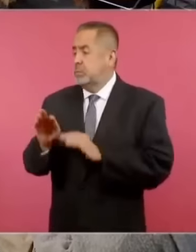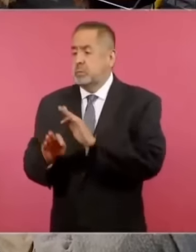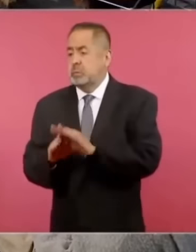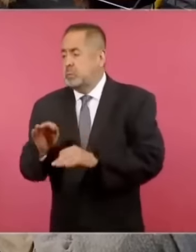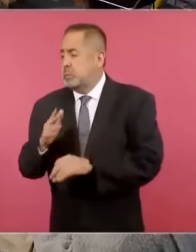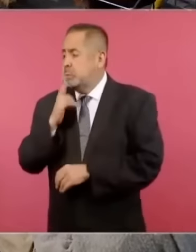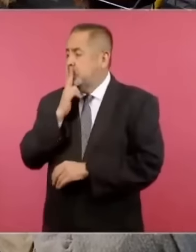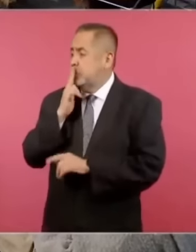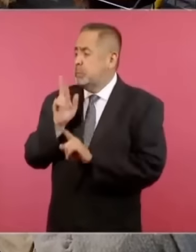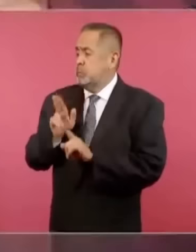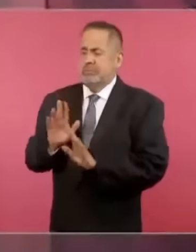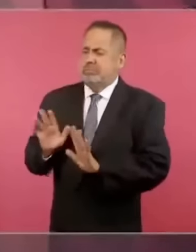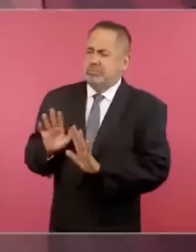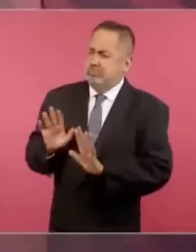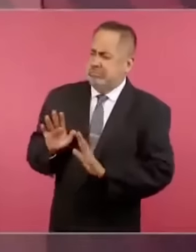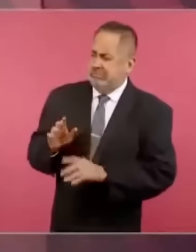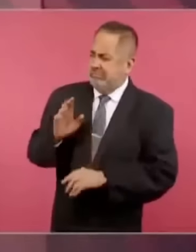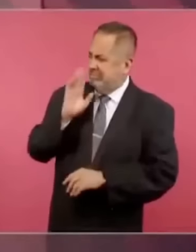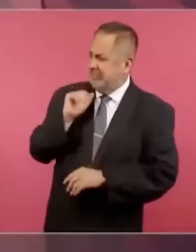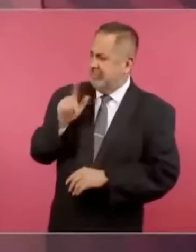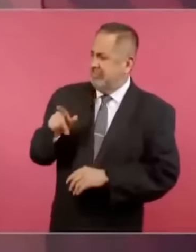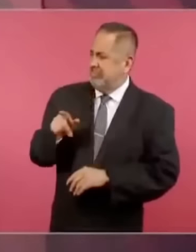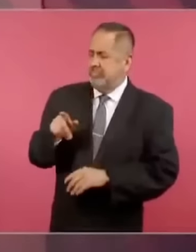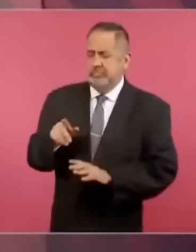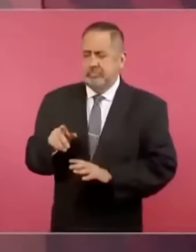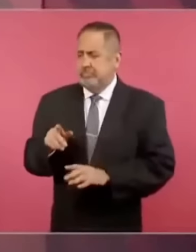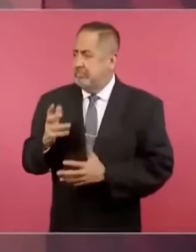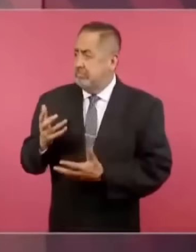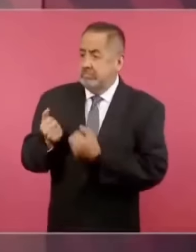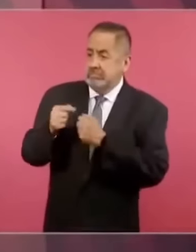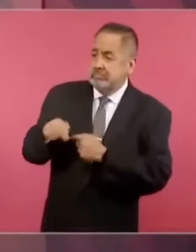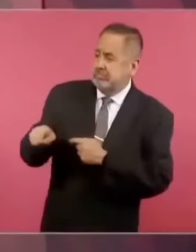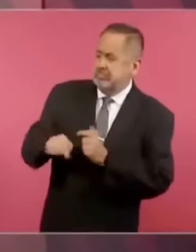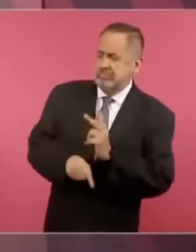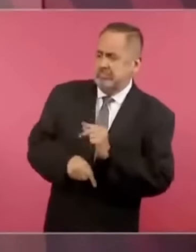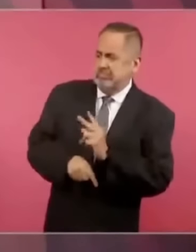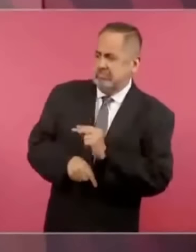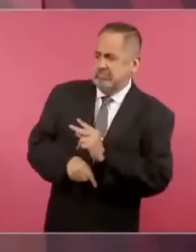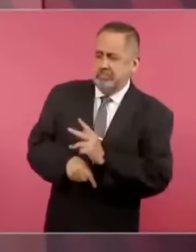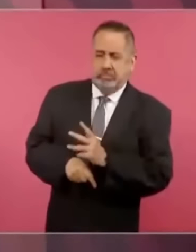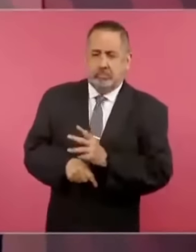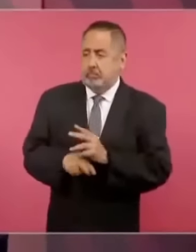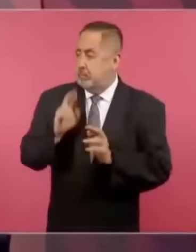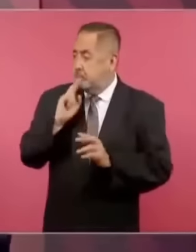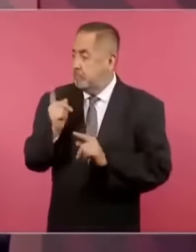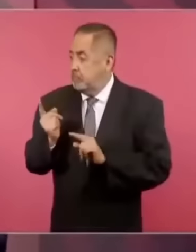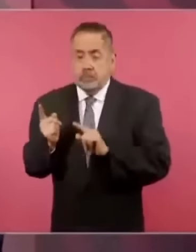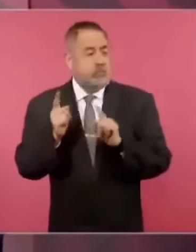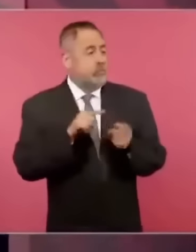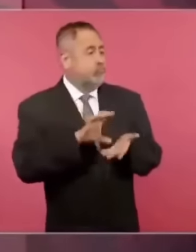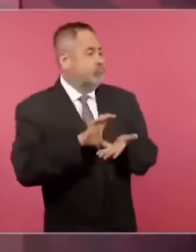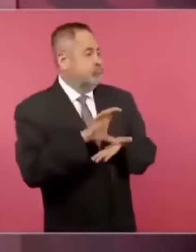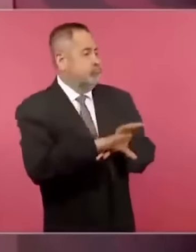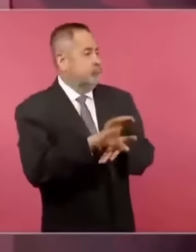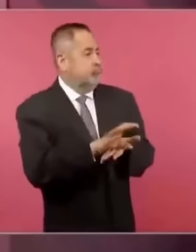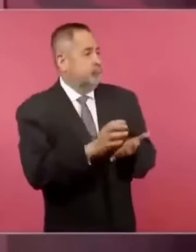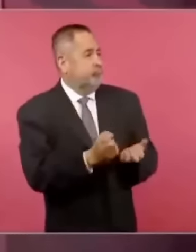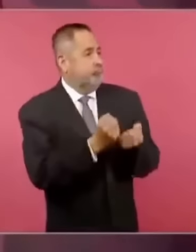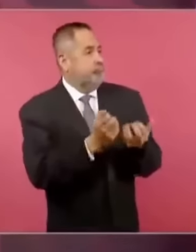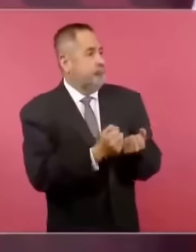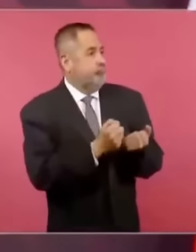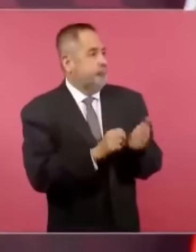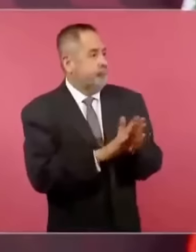se destina al pueblo y rescate o fomento lo que antes se